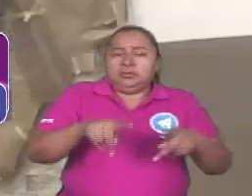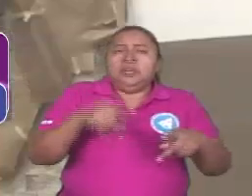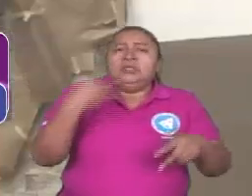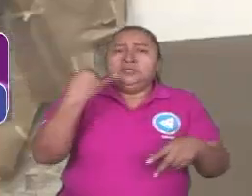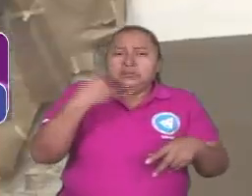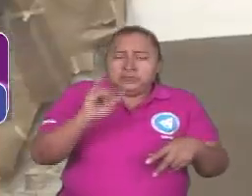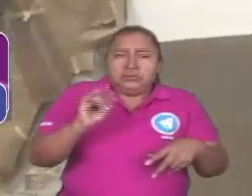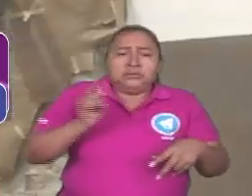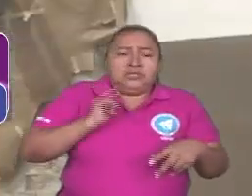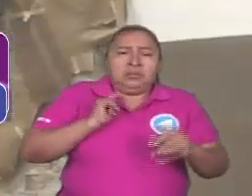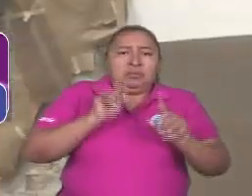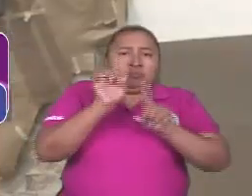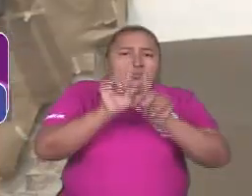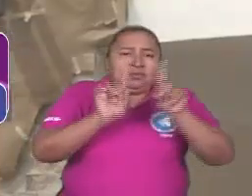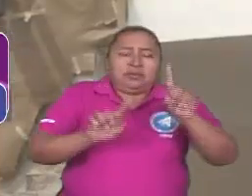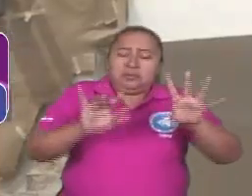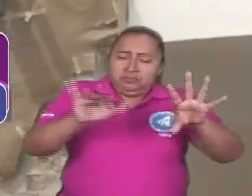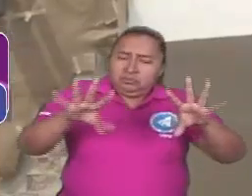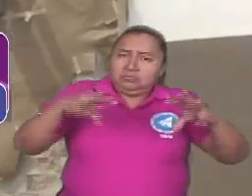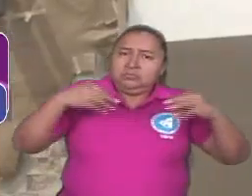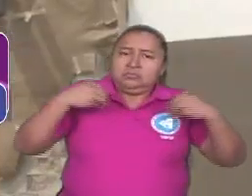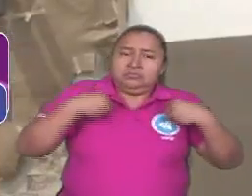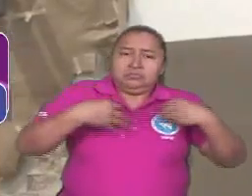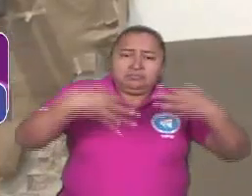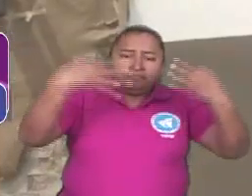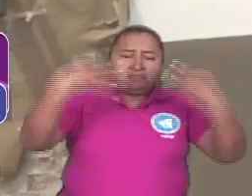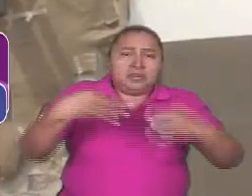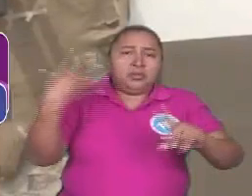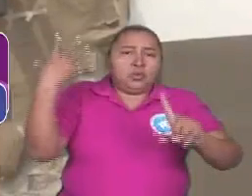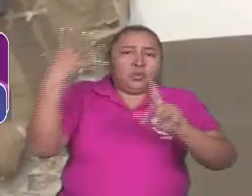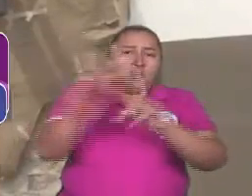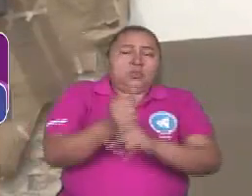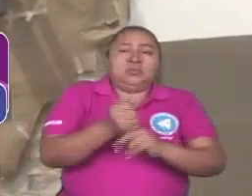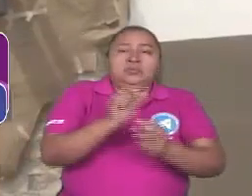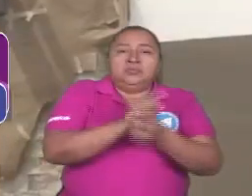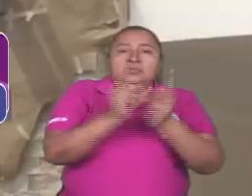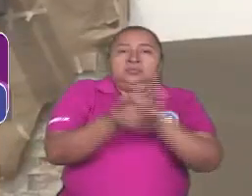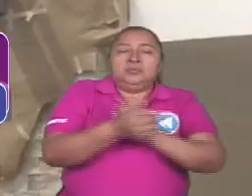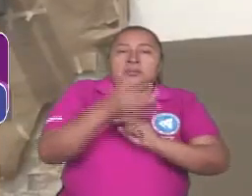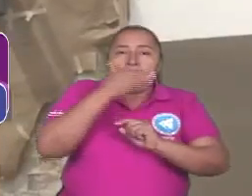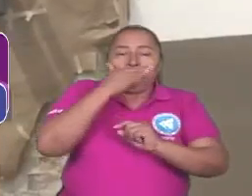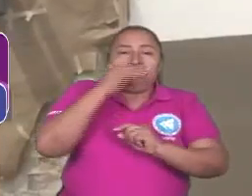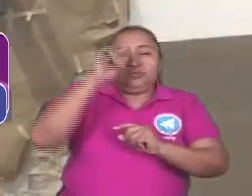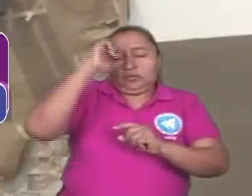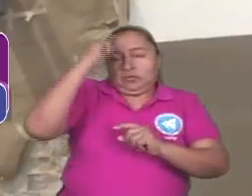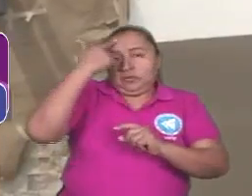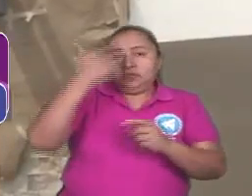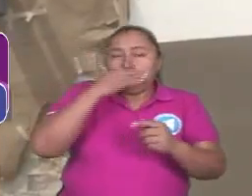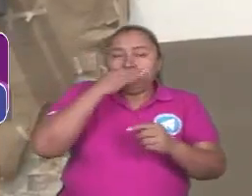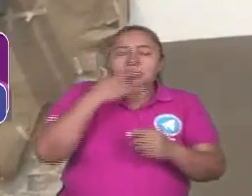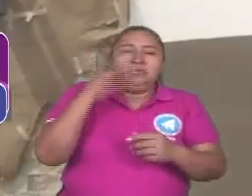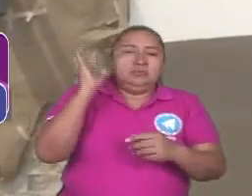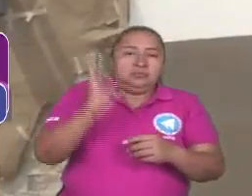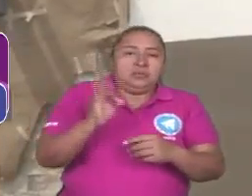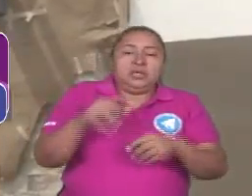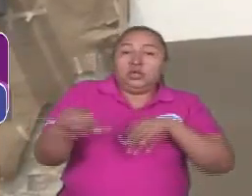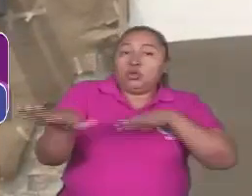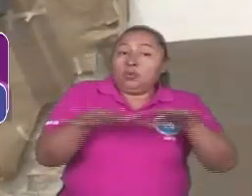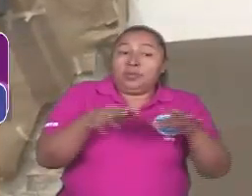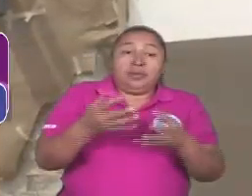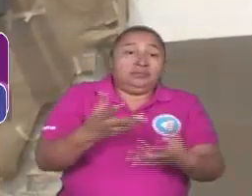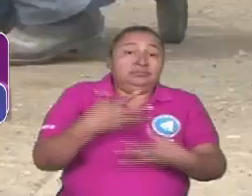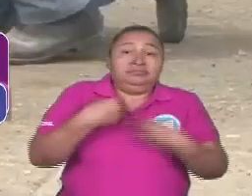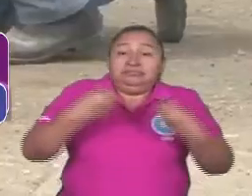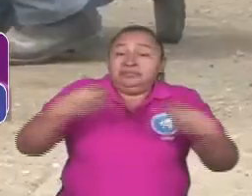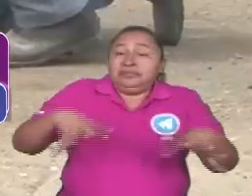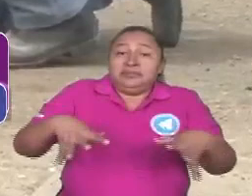con altos niveles de aceptación, los logros de la revolución y del gobierno sandinista. Y eso no se lo pueden quitar de